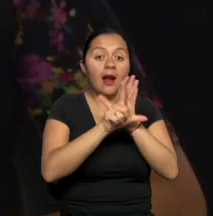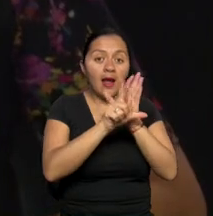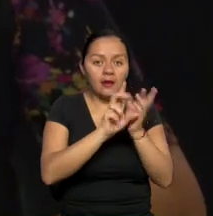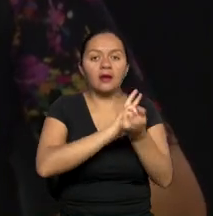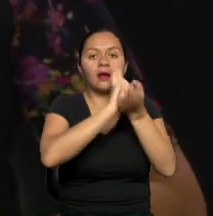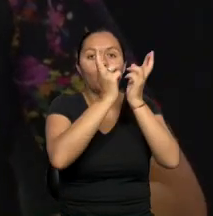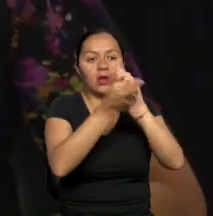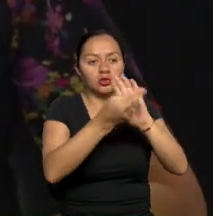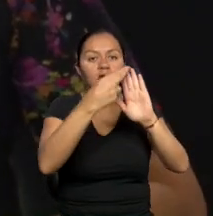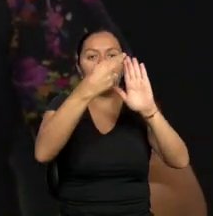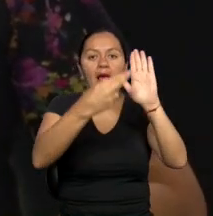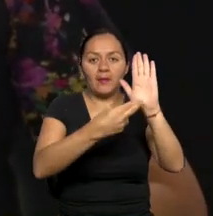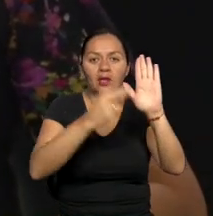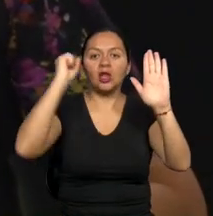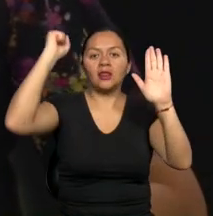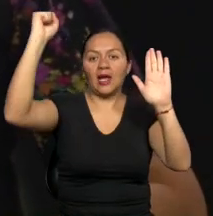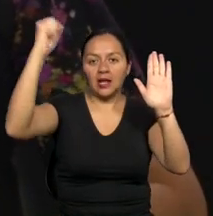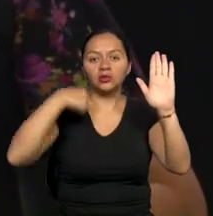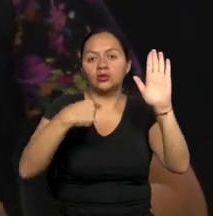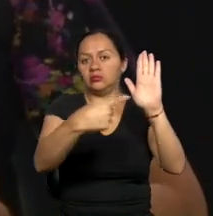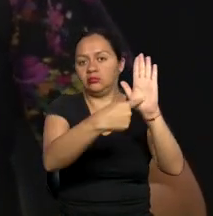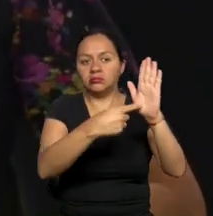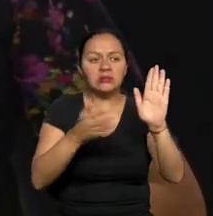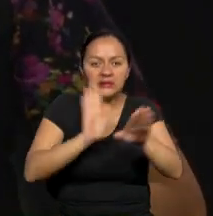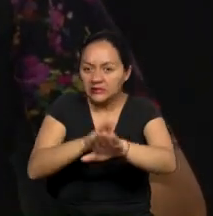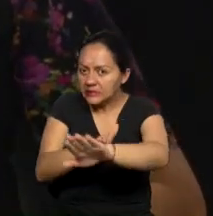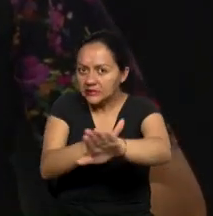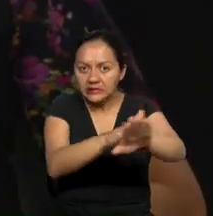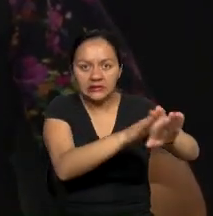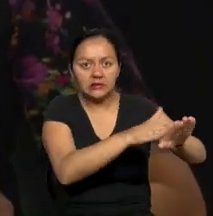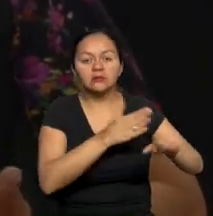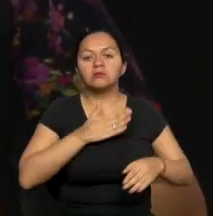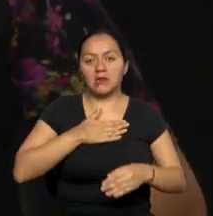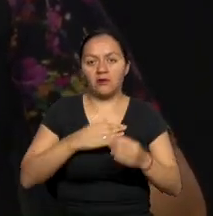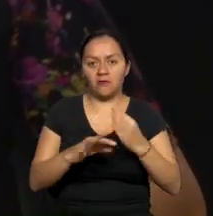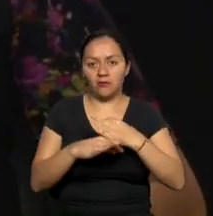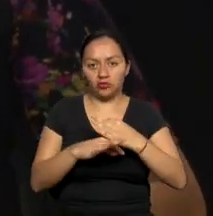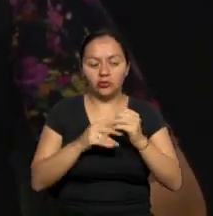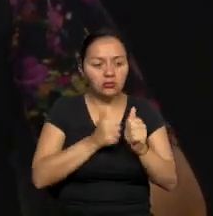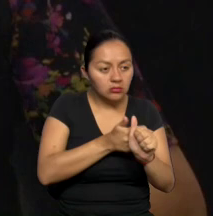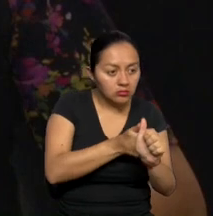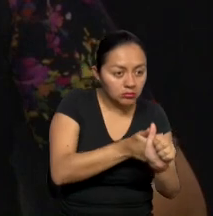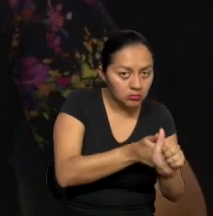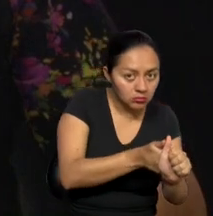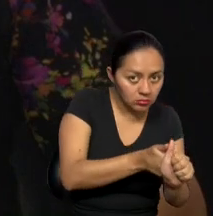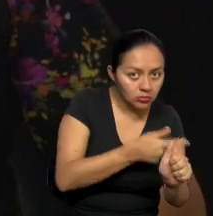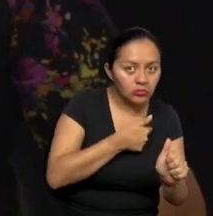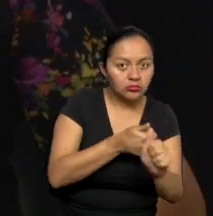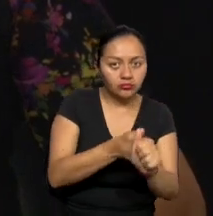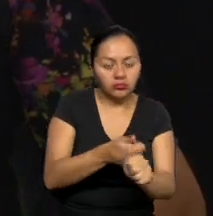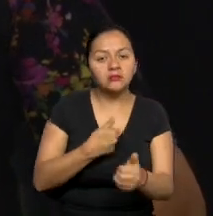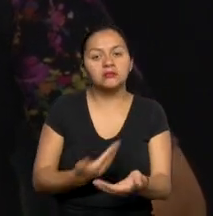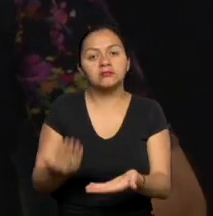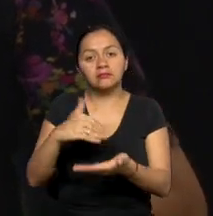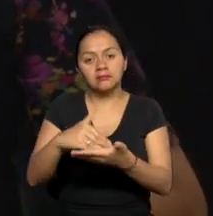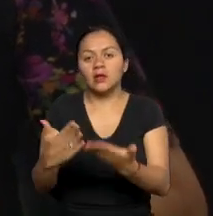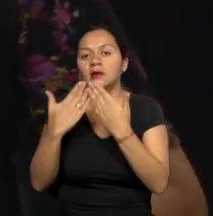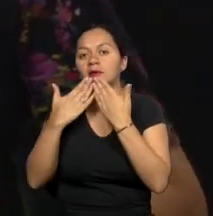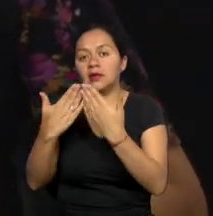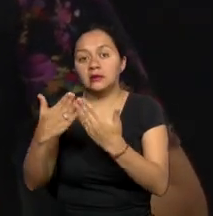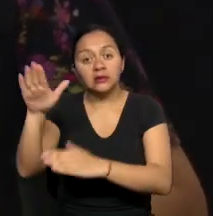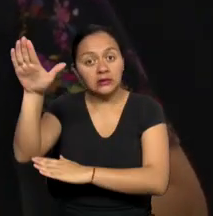el ejercicio de los derechos a la comunicación. Y ese ha sido nuestro rol, acompañar. Quiero reiterar el agradecimiento con SECAP.